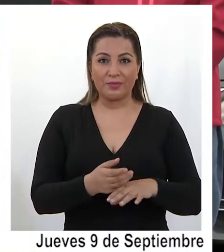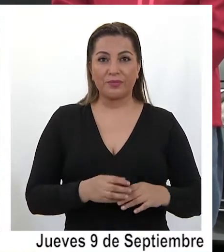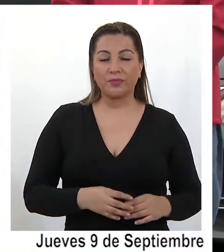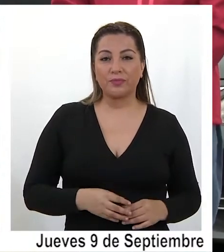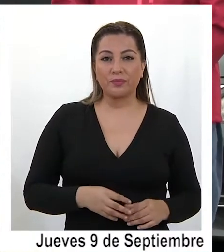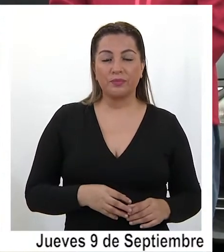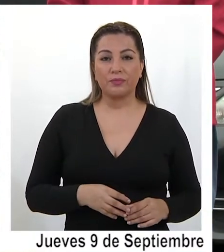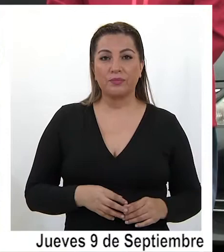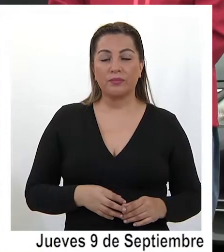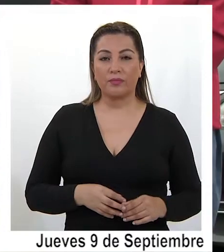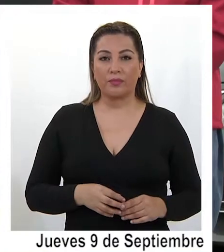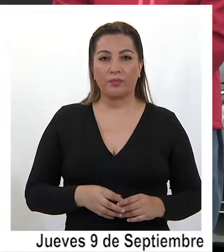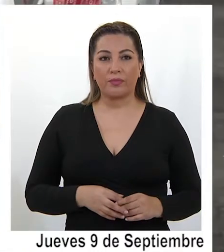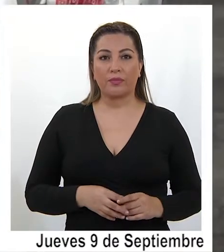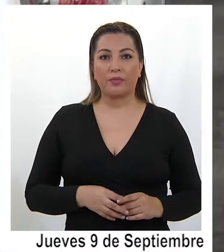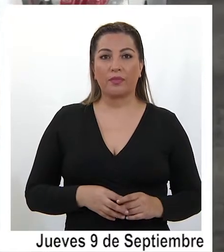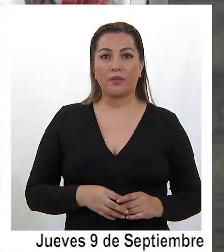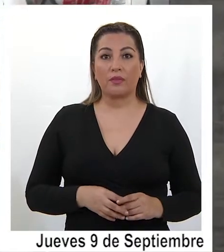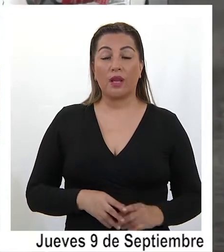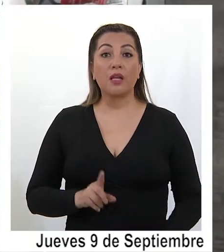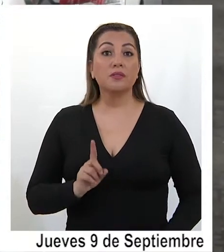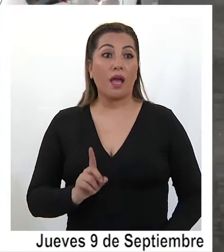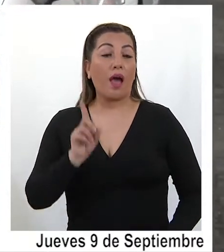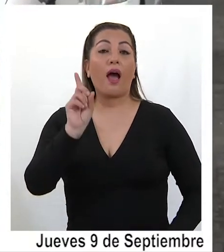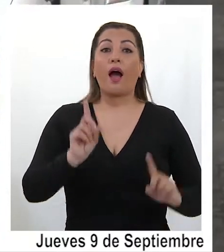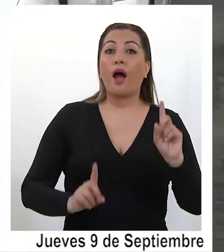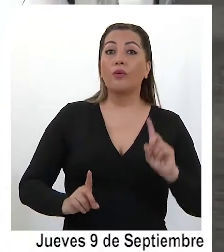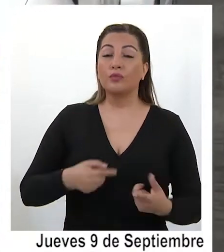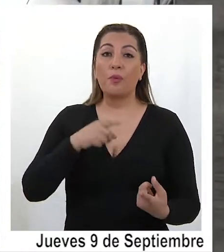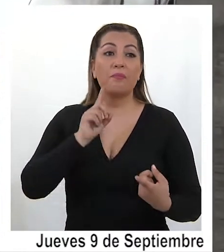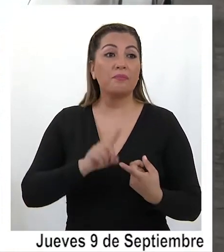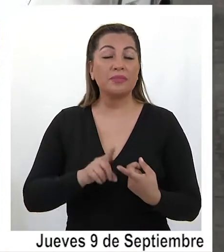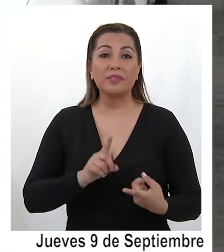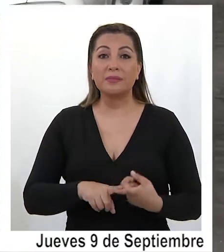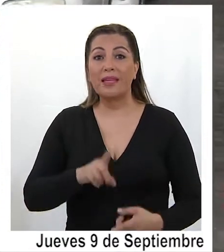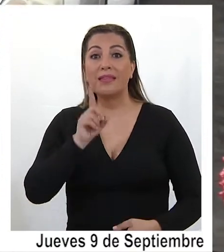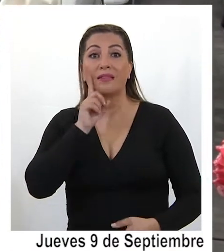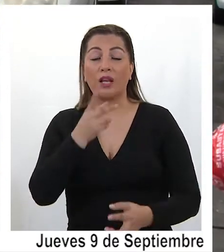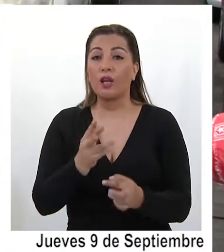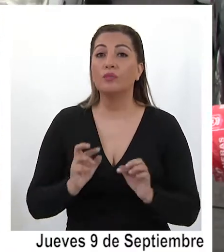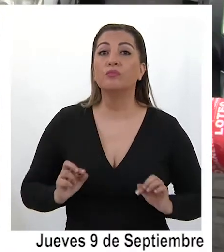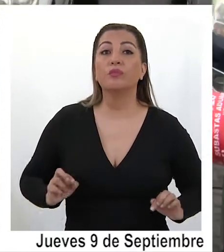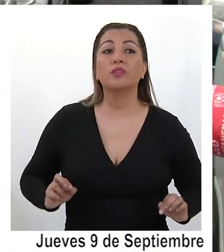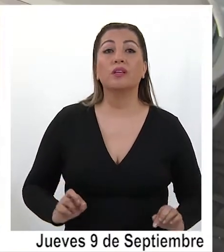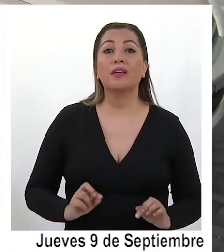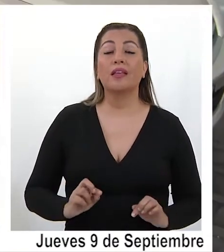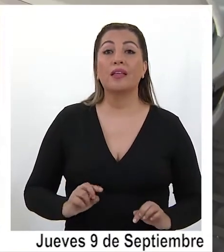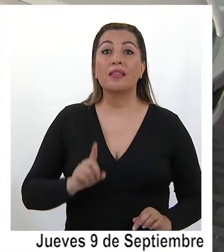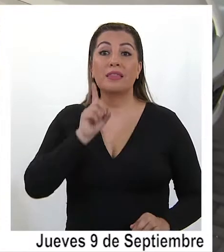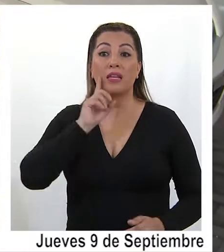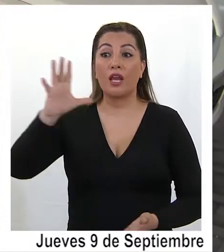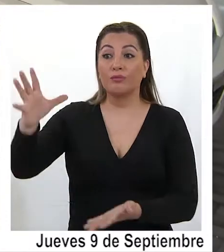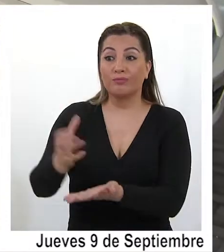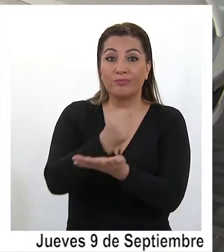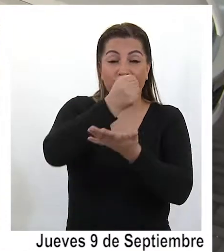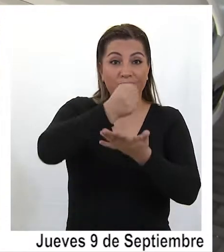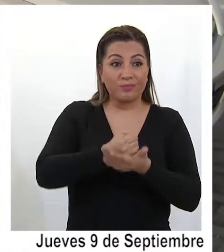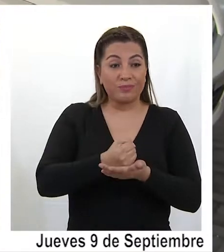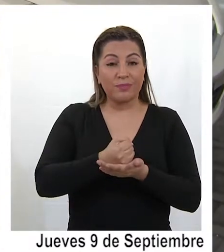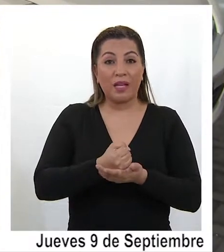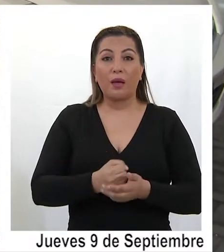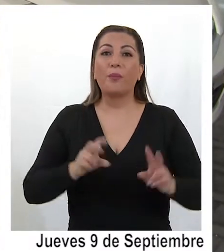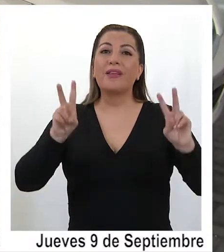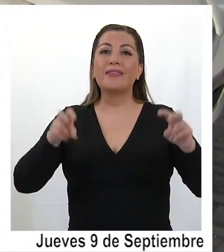para esta subasta. Eso sí, para poder participar y tener la posibilidad de adjudicarse un lote,